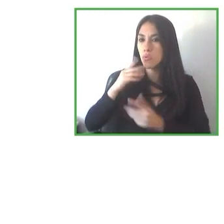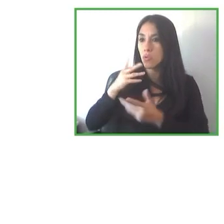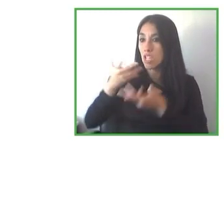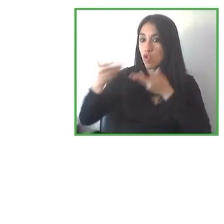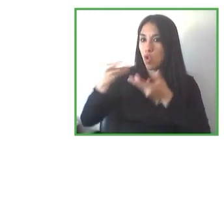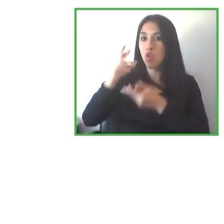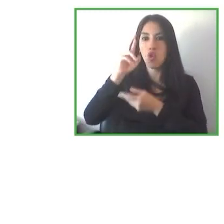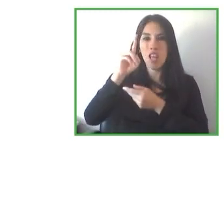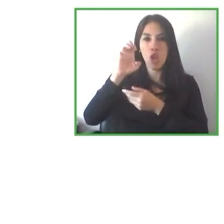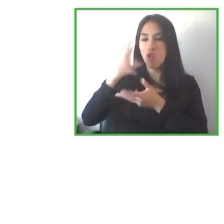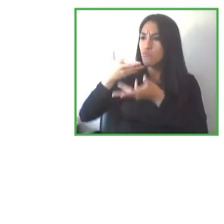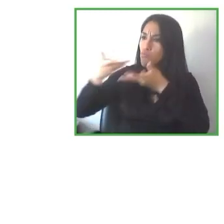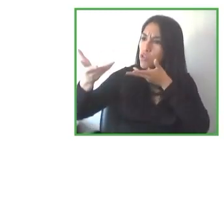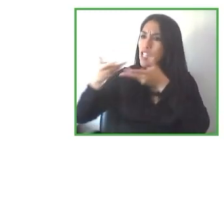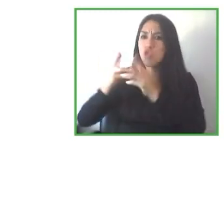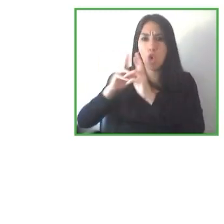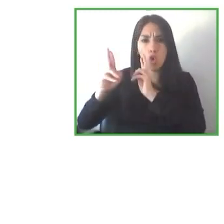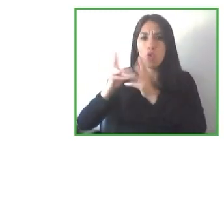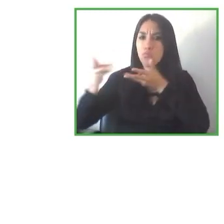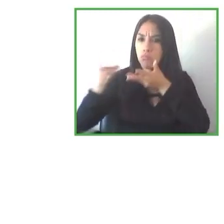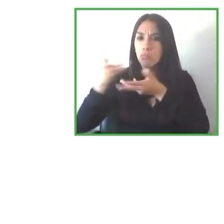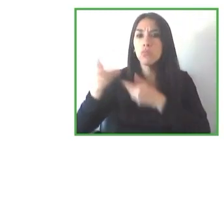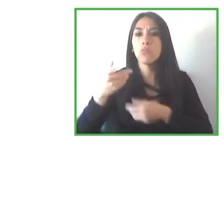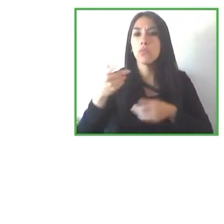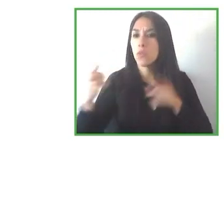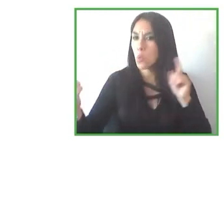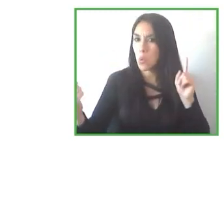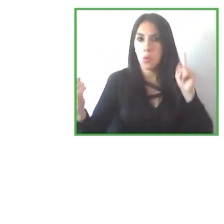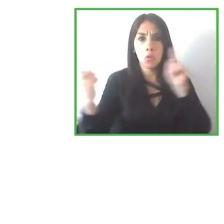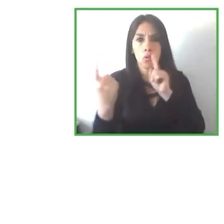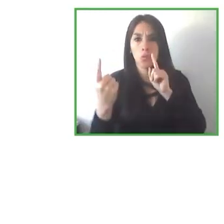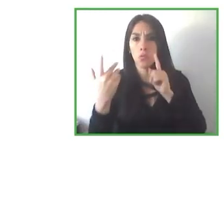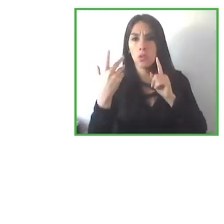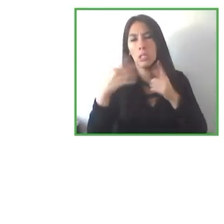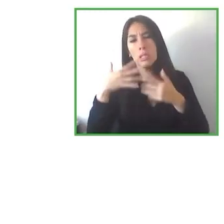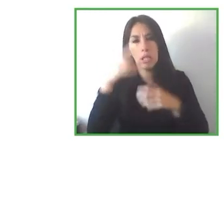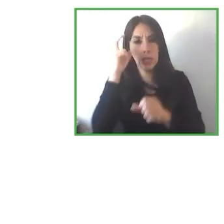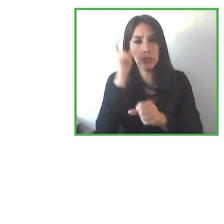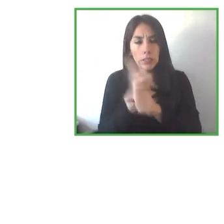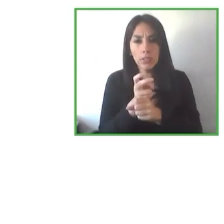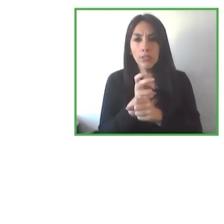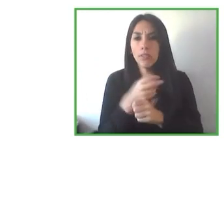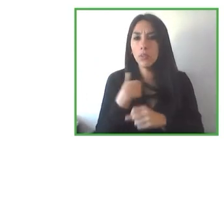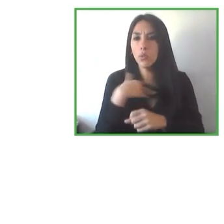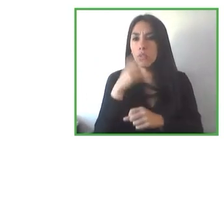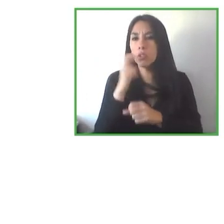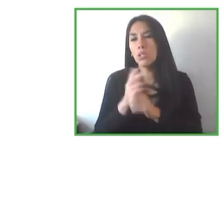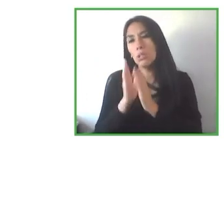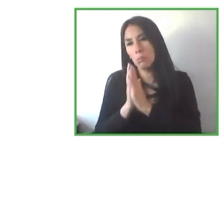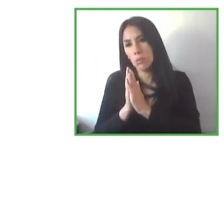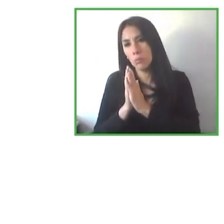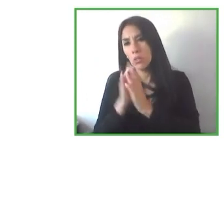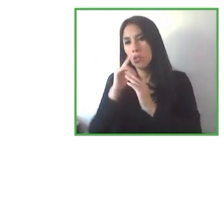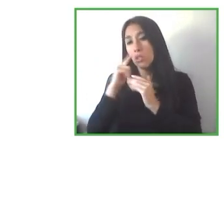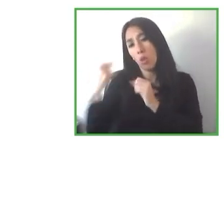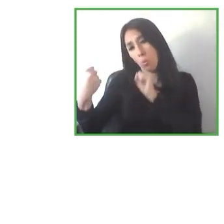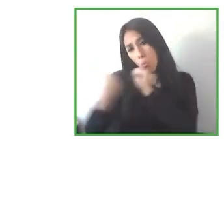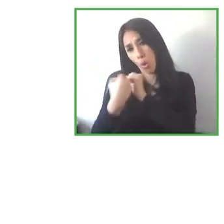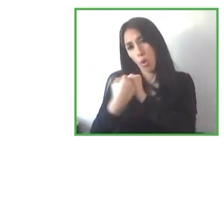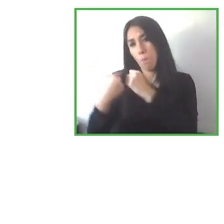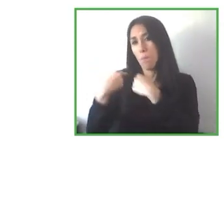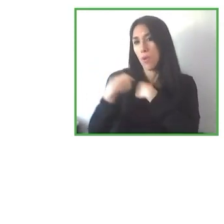de convencerlo de apoyar alguna causa entonces tenemos que entender dónde operan